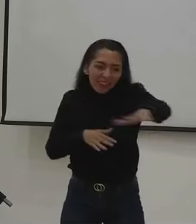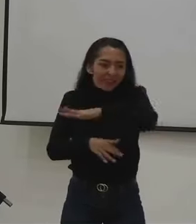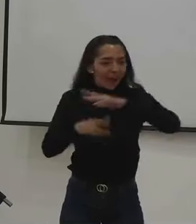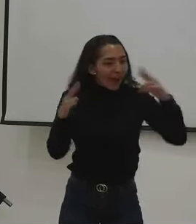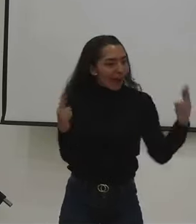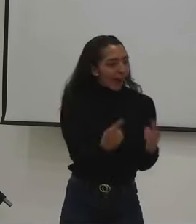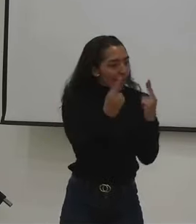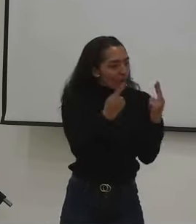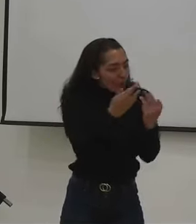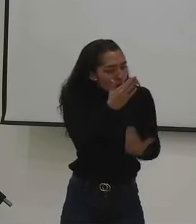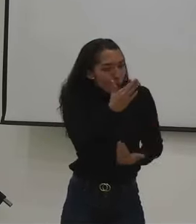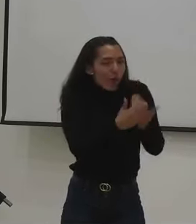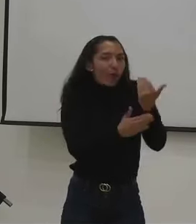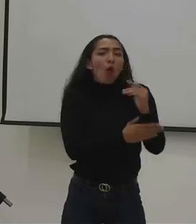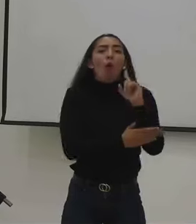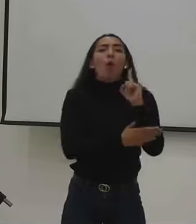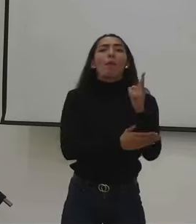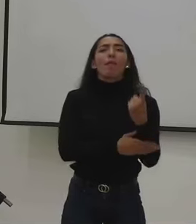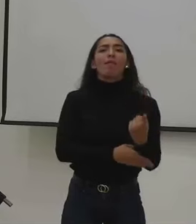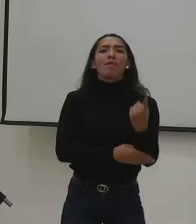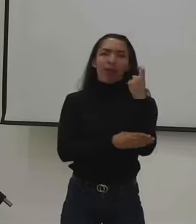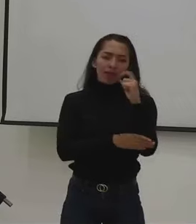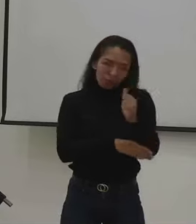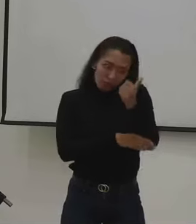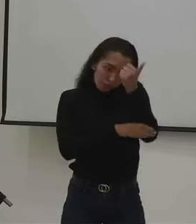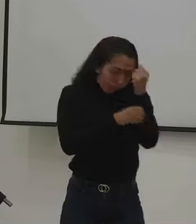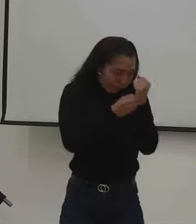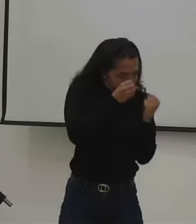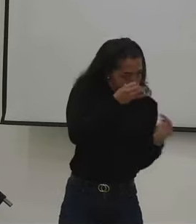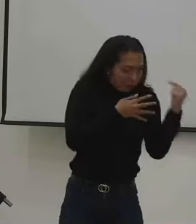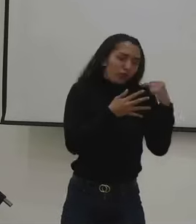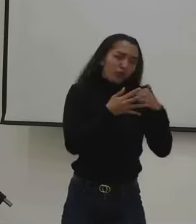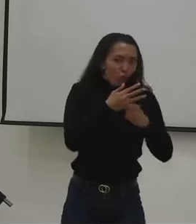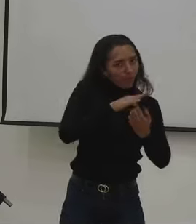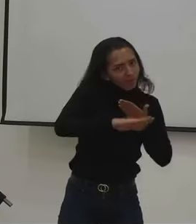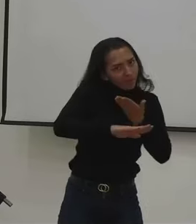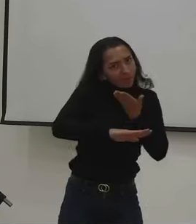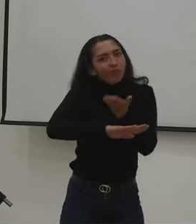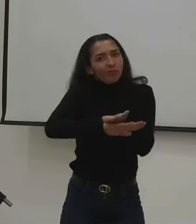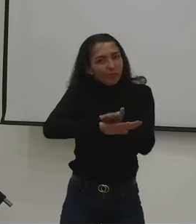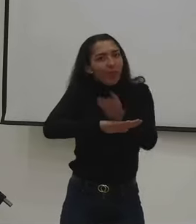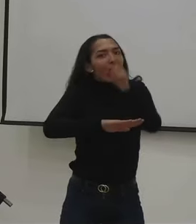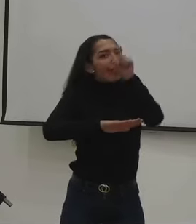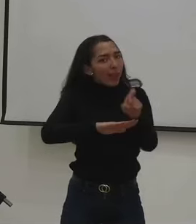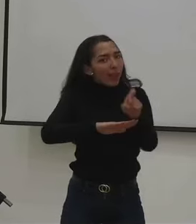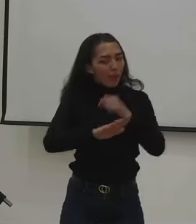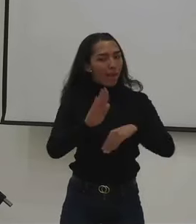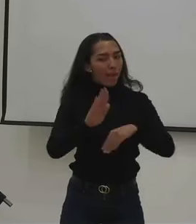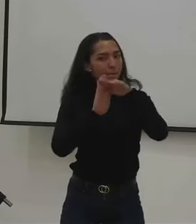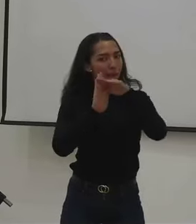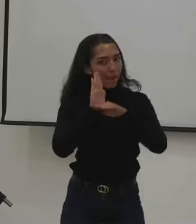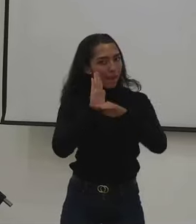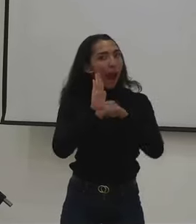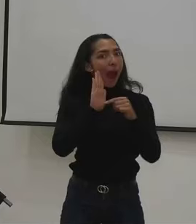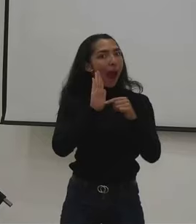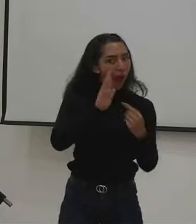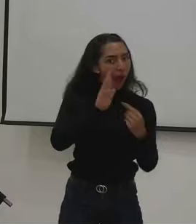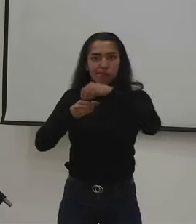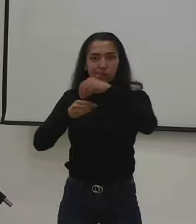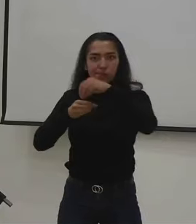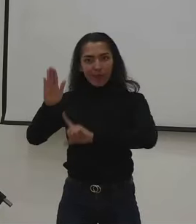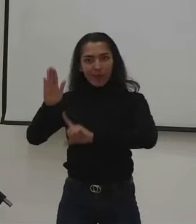la recreación pues no se identifican elementos fundamentados y por ello quisiera proponer elementos constitutivos de la